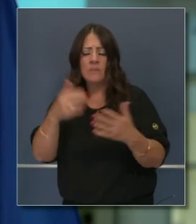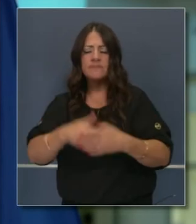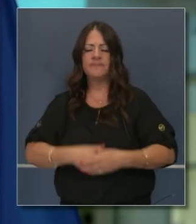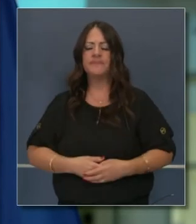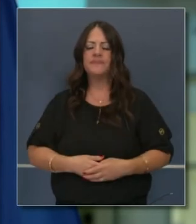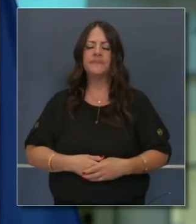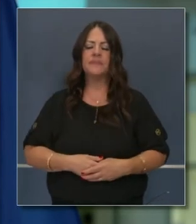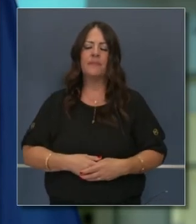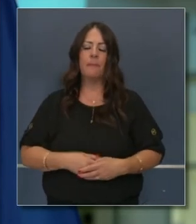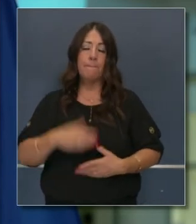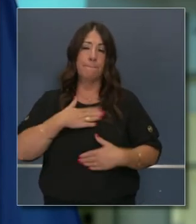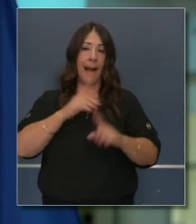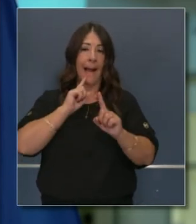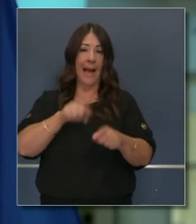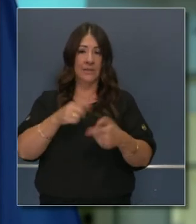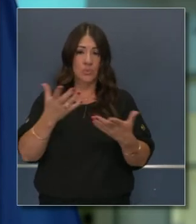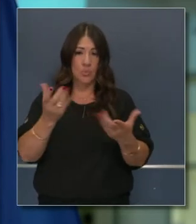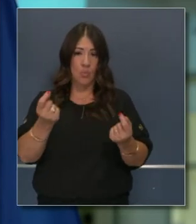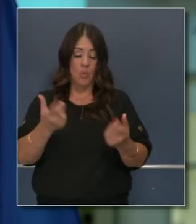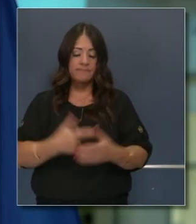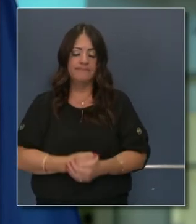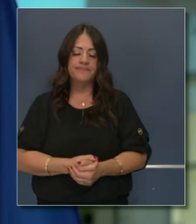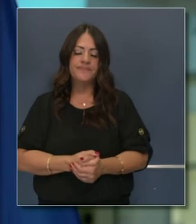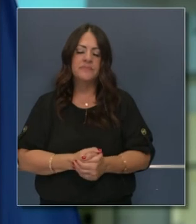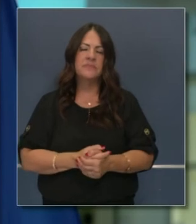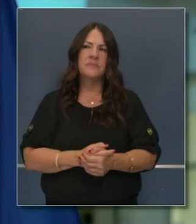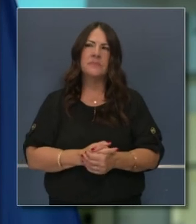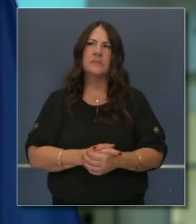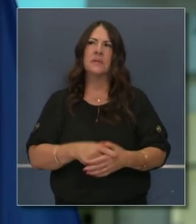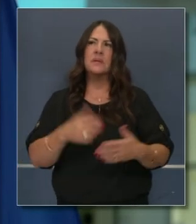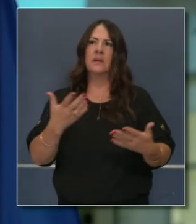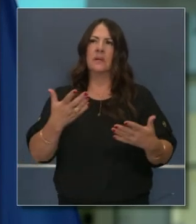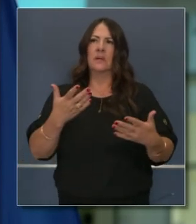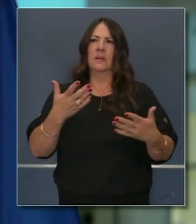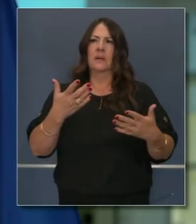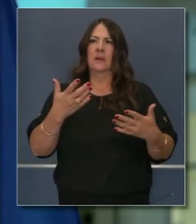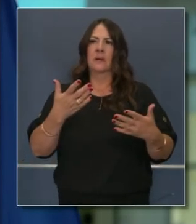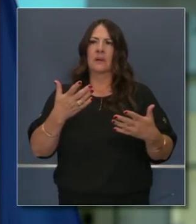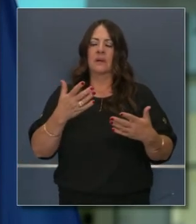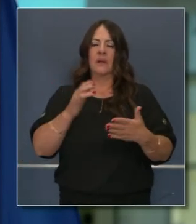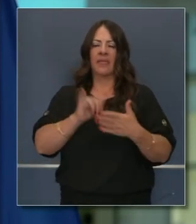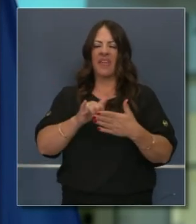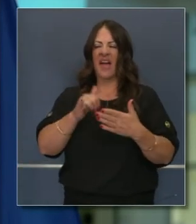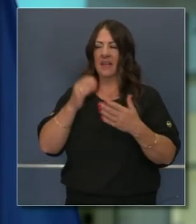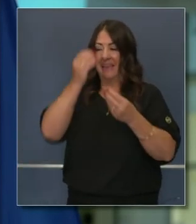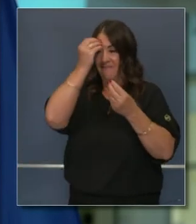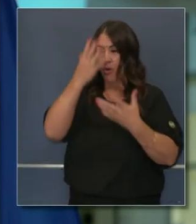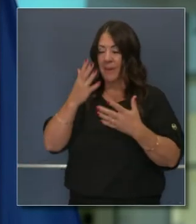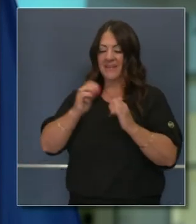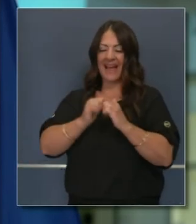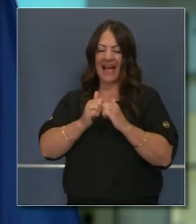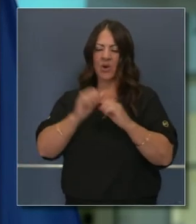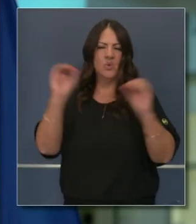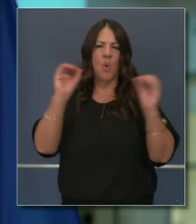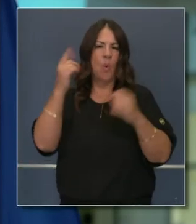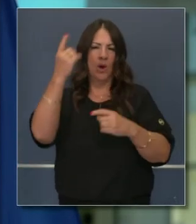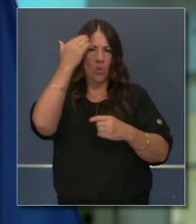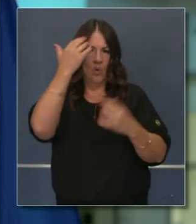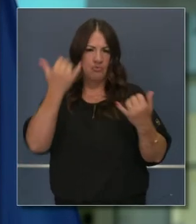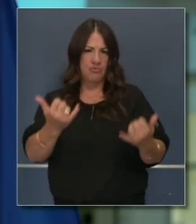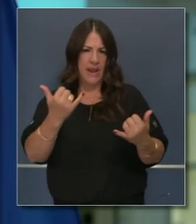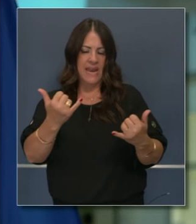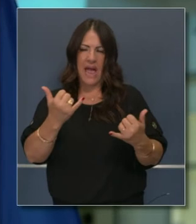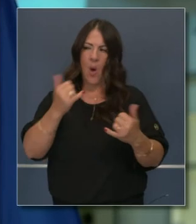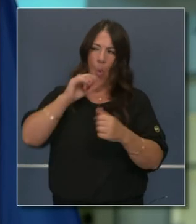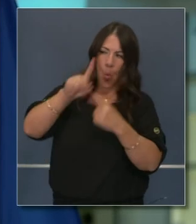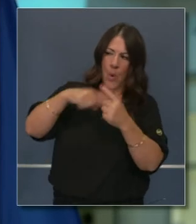todos en la fase 1 lleguen? Sí, la respuesta a la pregunta requiere información que nadie tiene en este